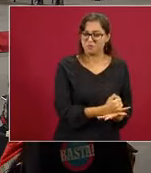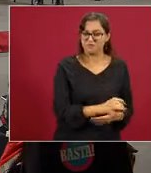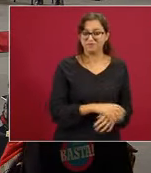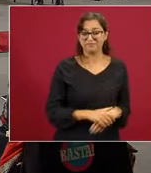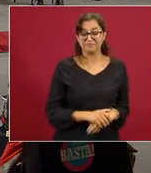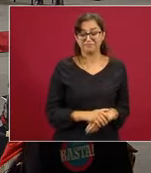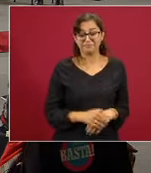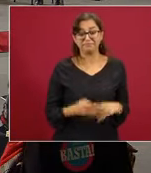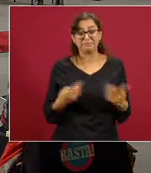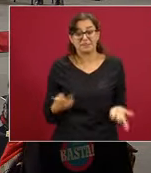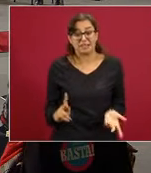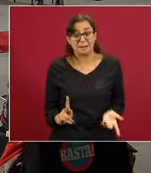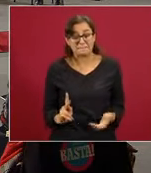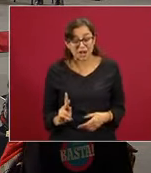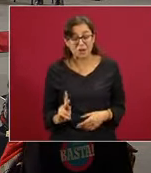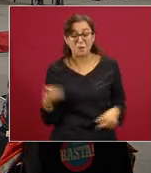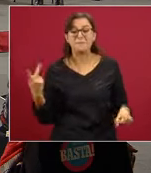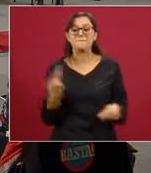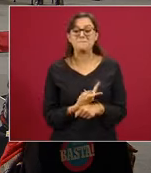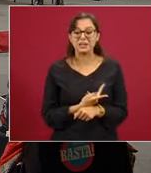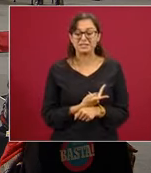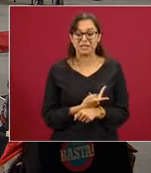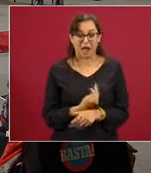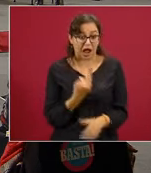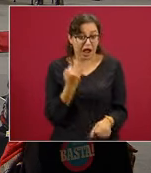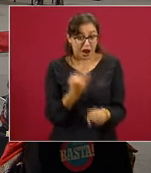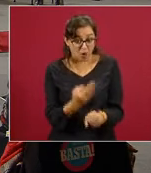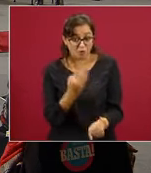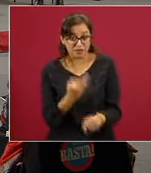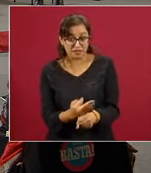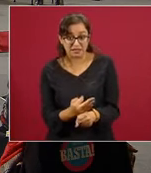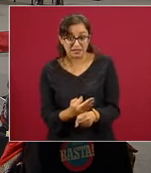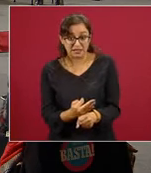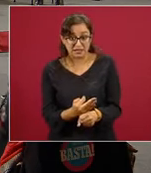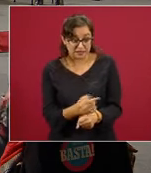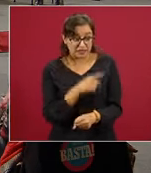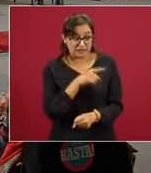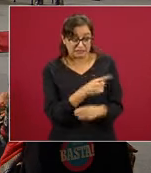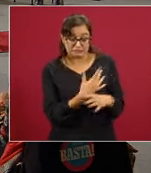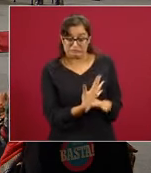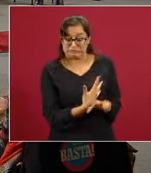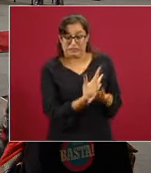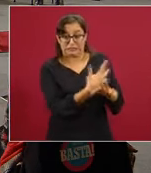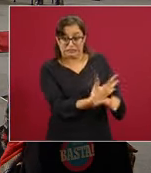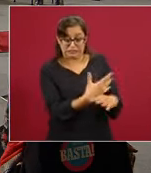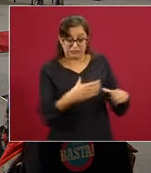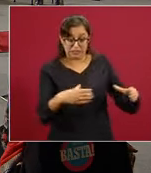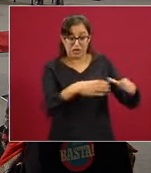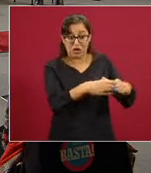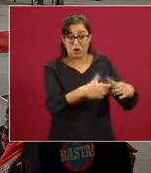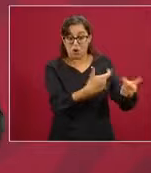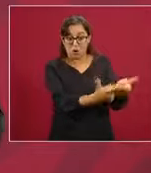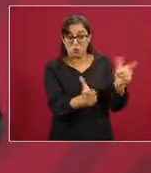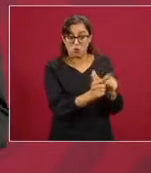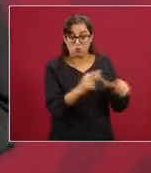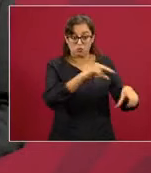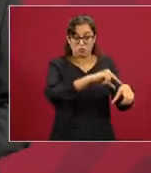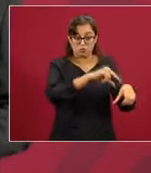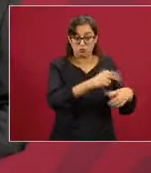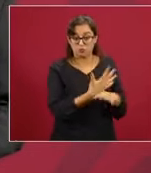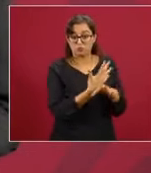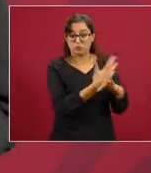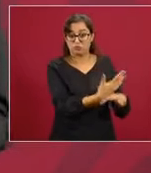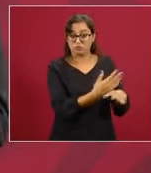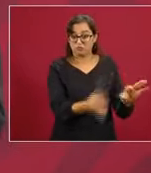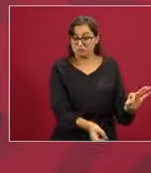Pero bueno, menciono esto porque lo que se puede ver y tiene que ver con el argumento que se formula en esta carta es que no se trata